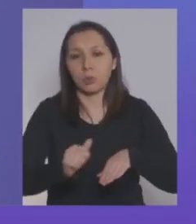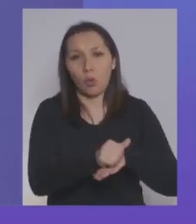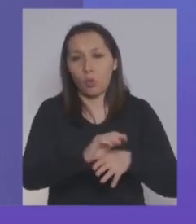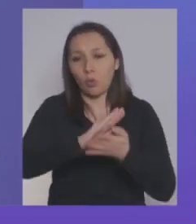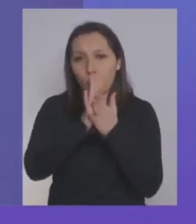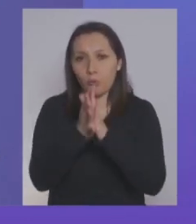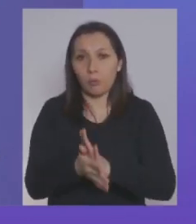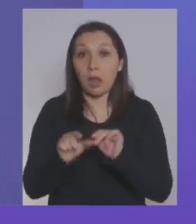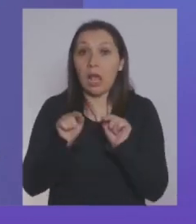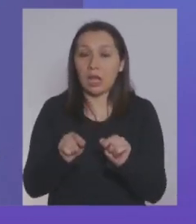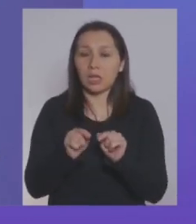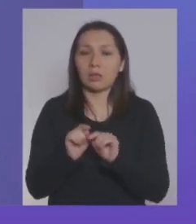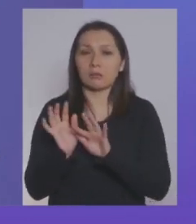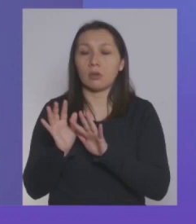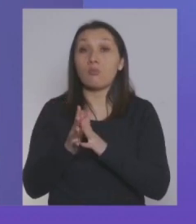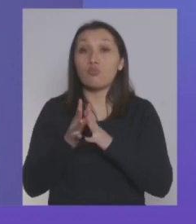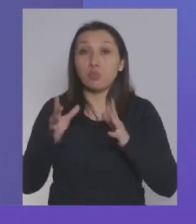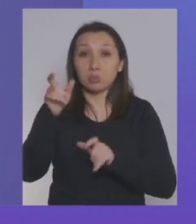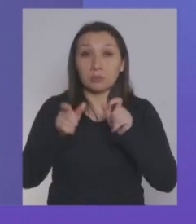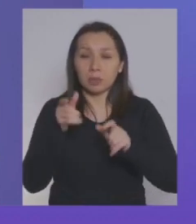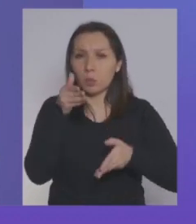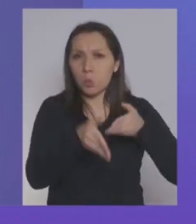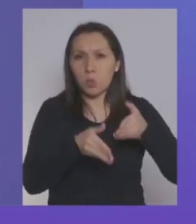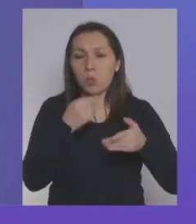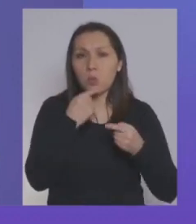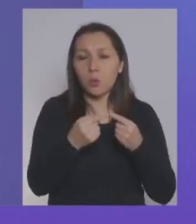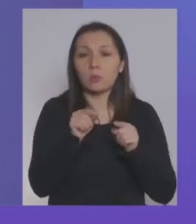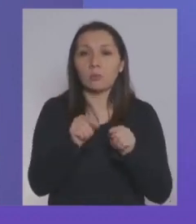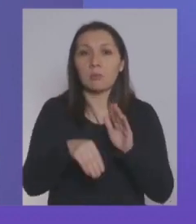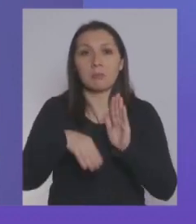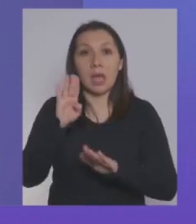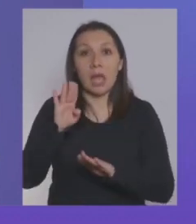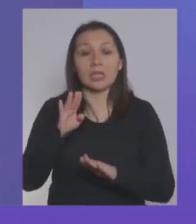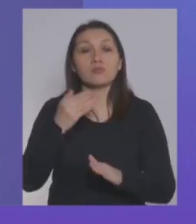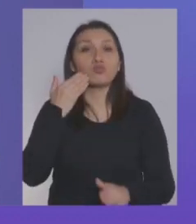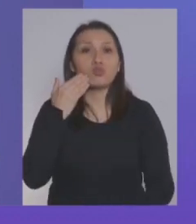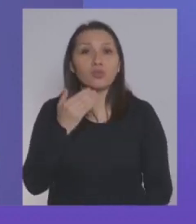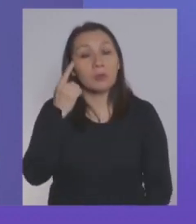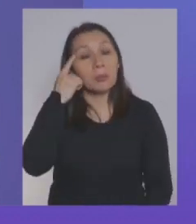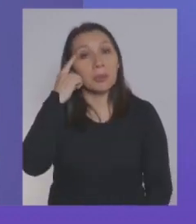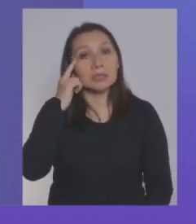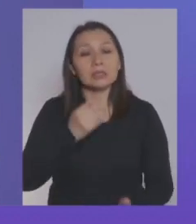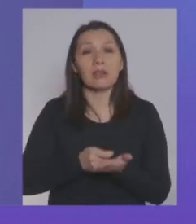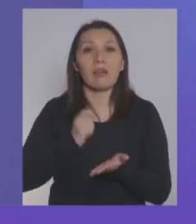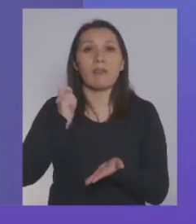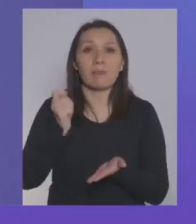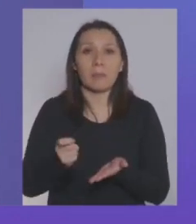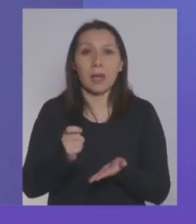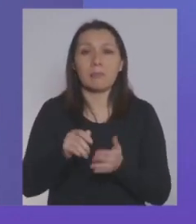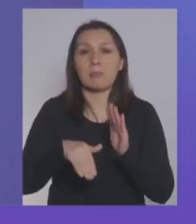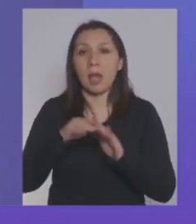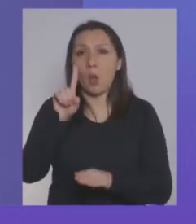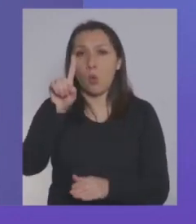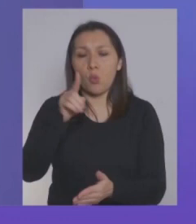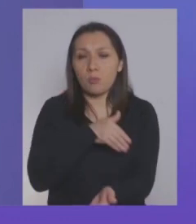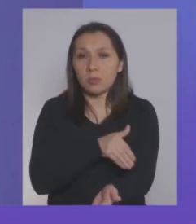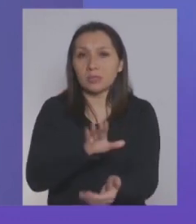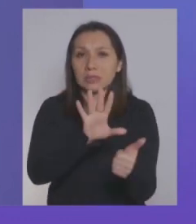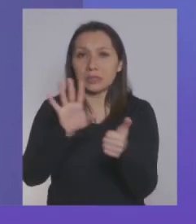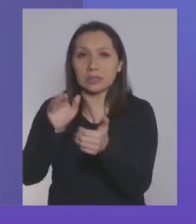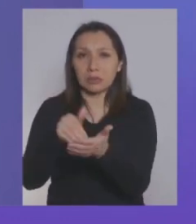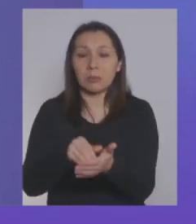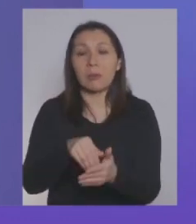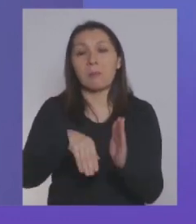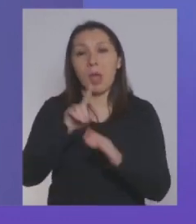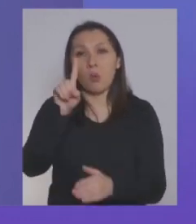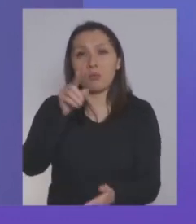acá ha sido muy masivo, hemos estado por sobre la cantidad de bonos que esperábamos entregar, más de 1.600.000 y más de